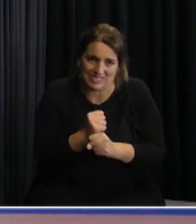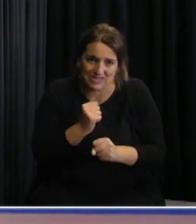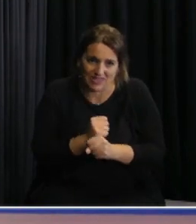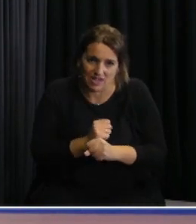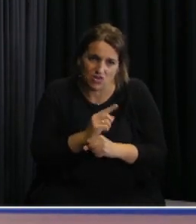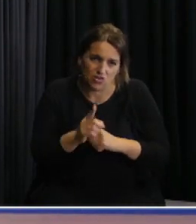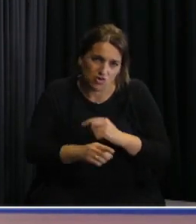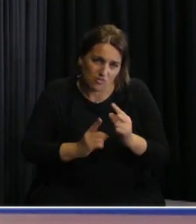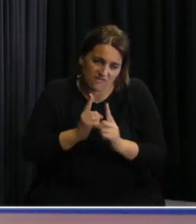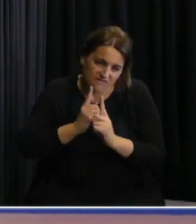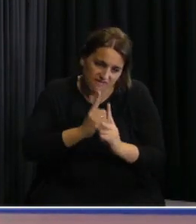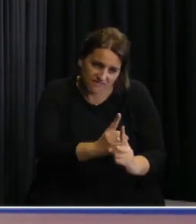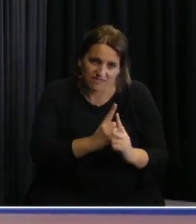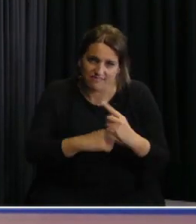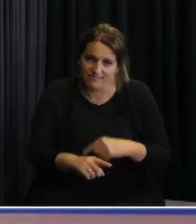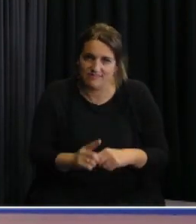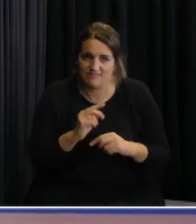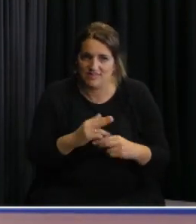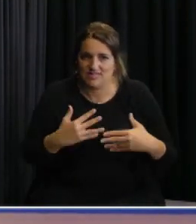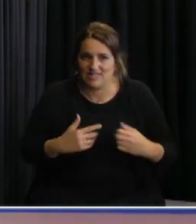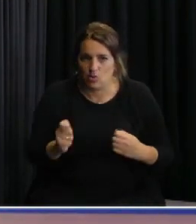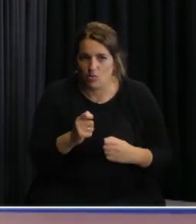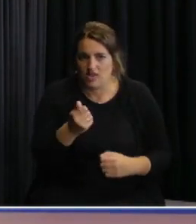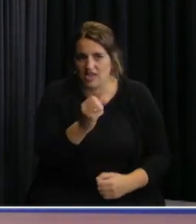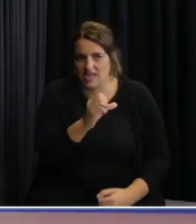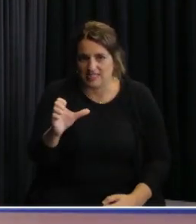de ASI y del Ministerio de Salud Pública a eso me estoy refiriendo